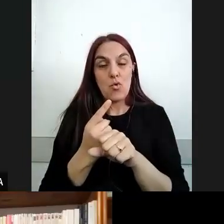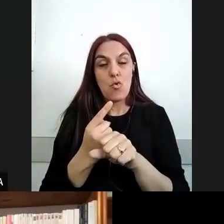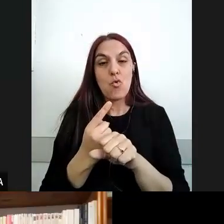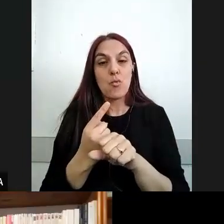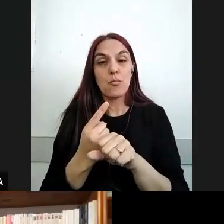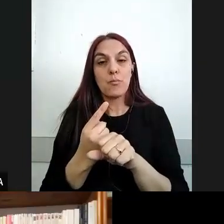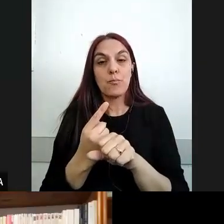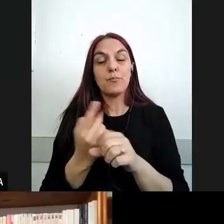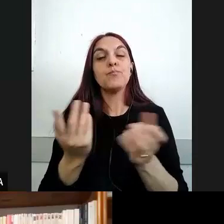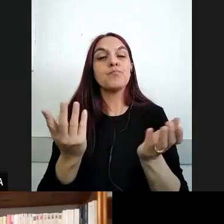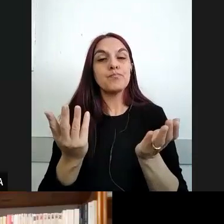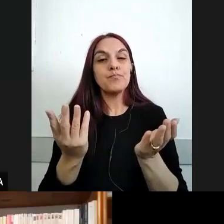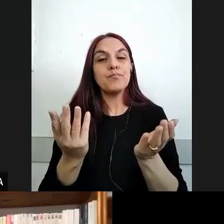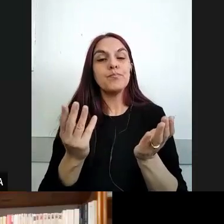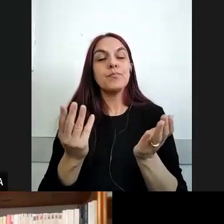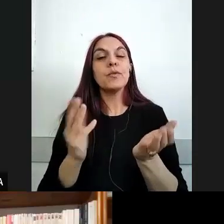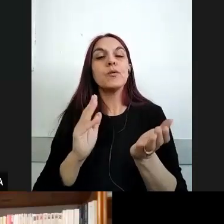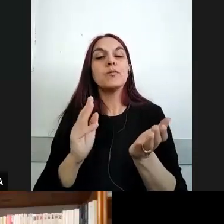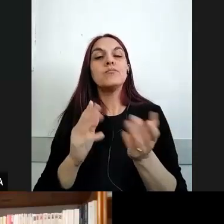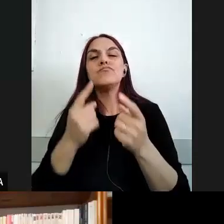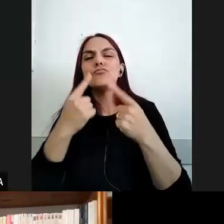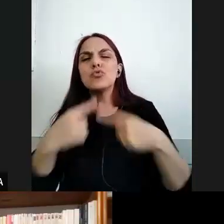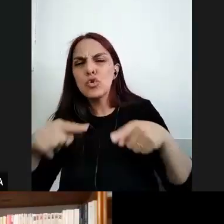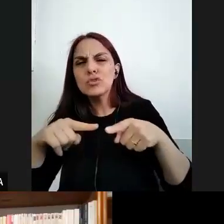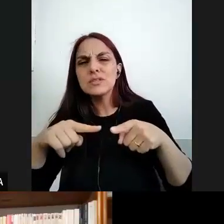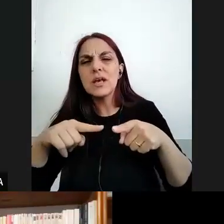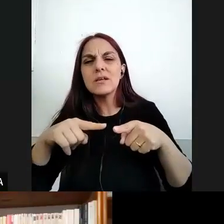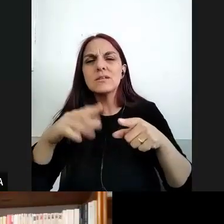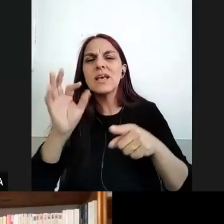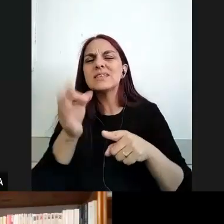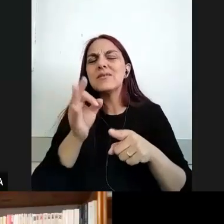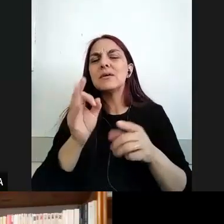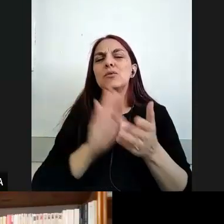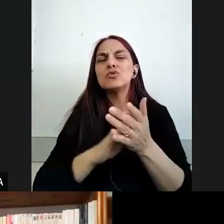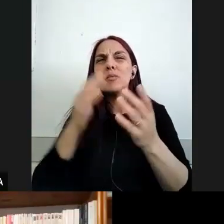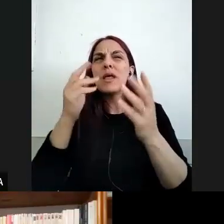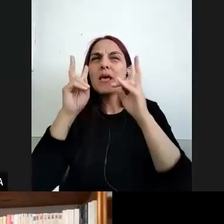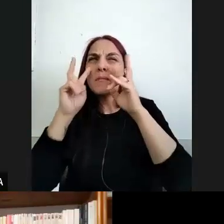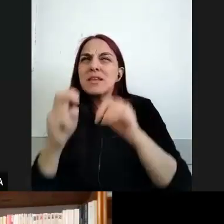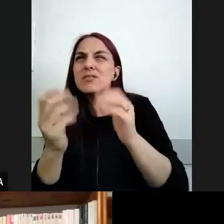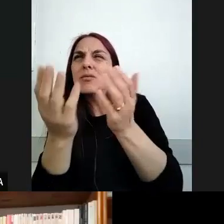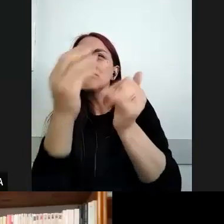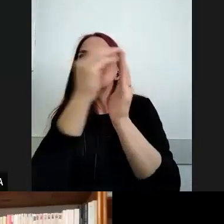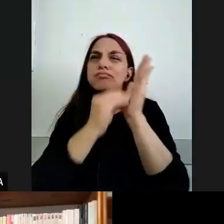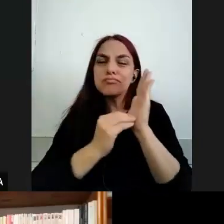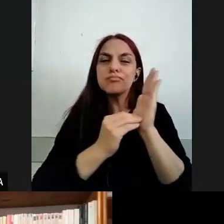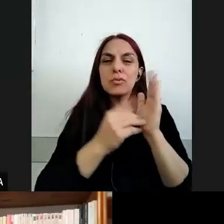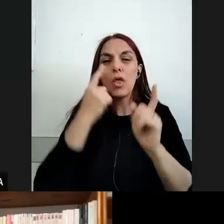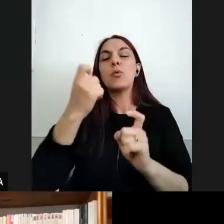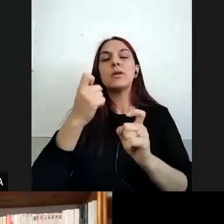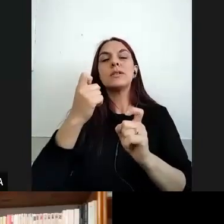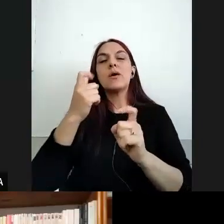registro que tenemos digamos en la observación en la investigación de que persiste una fuerte mirada